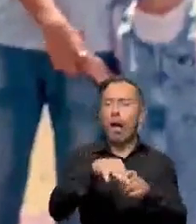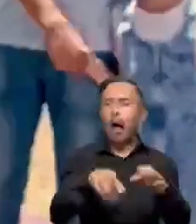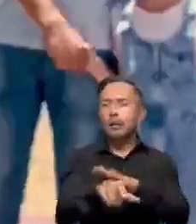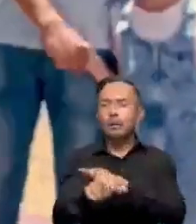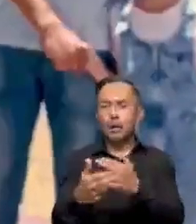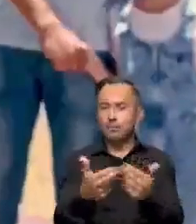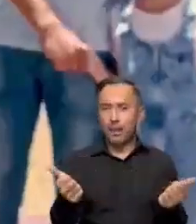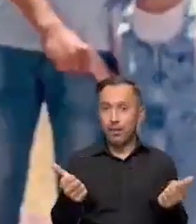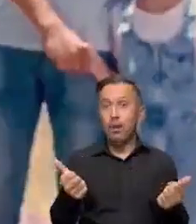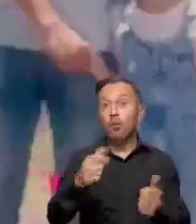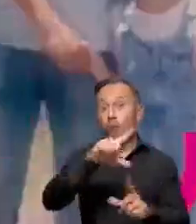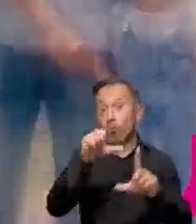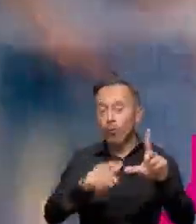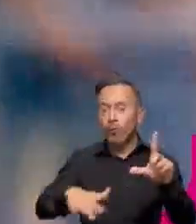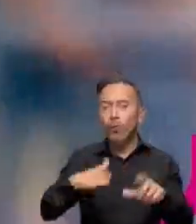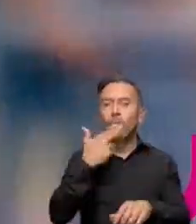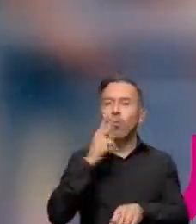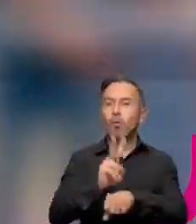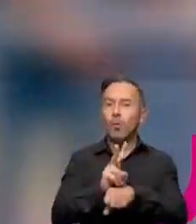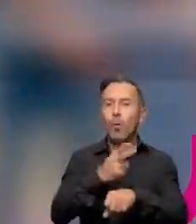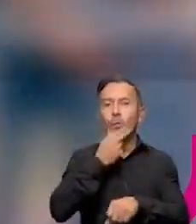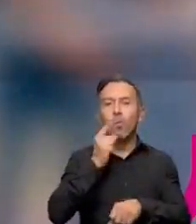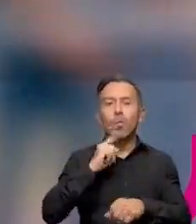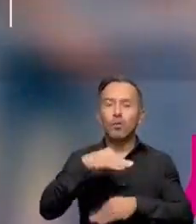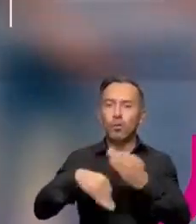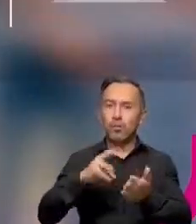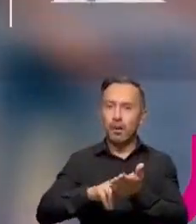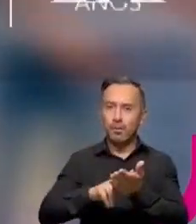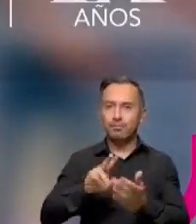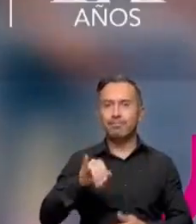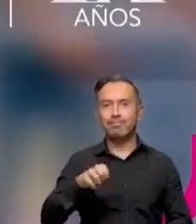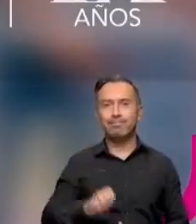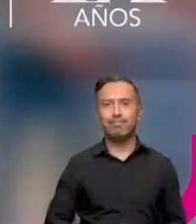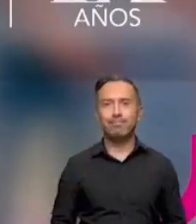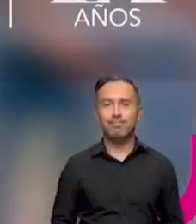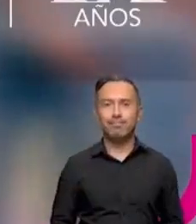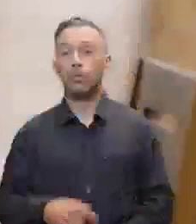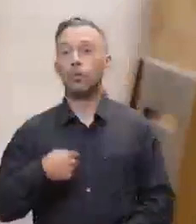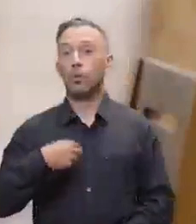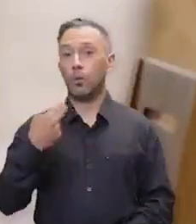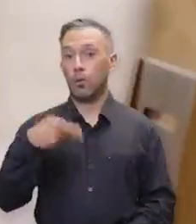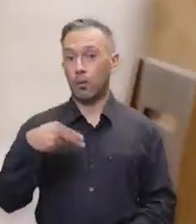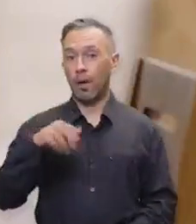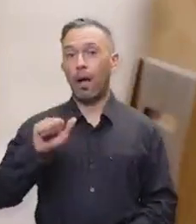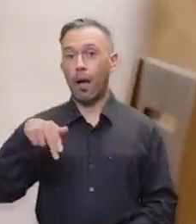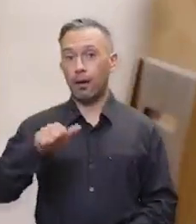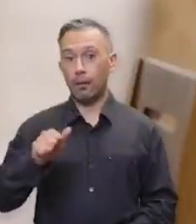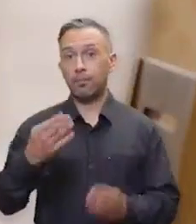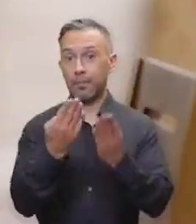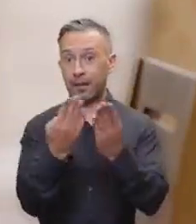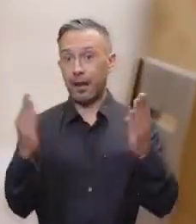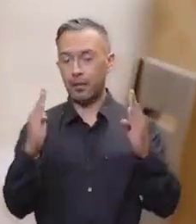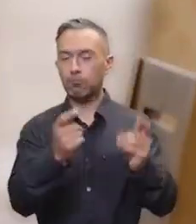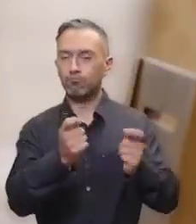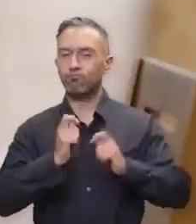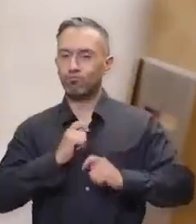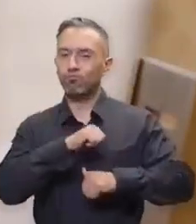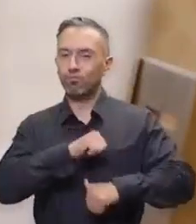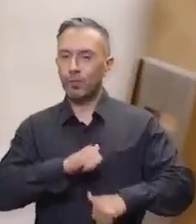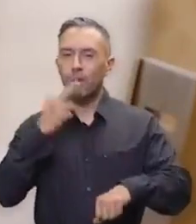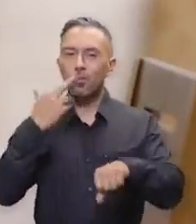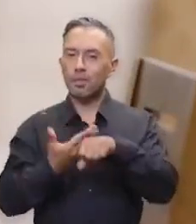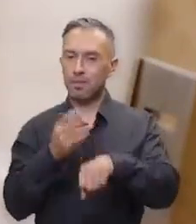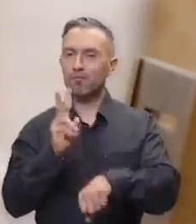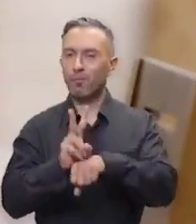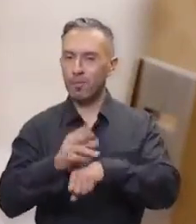sin fraude contamos todas contamos todos INE soy Ana soy presidenta de mi casilla